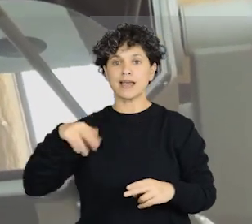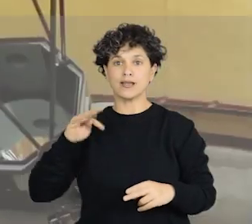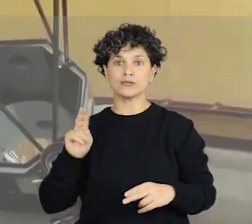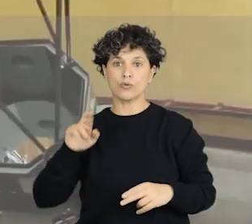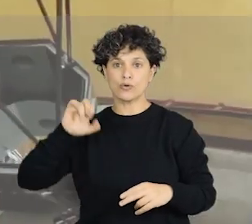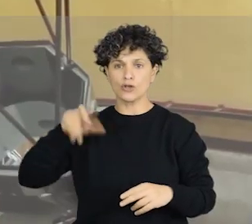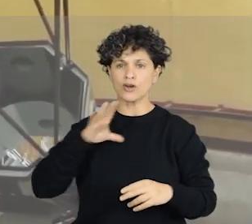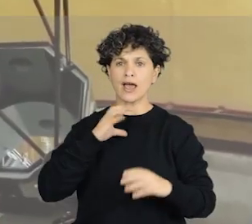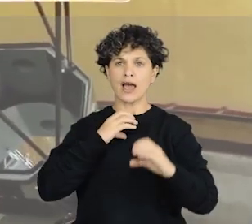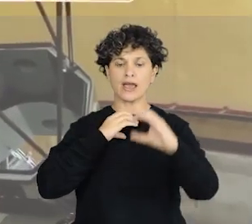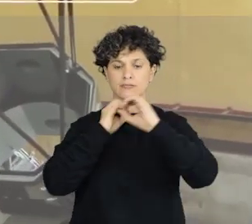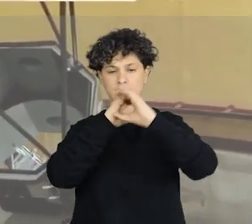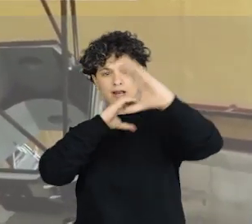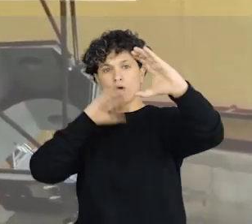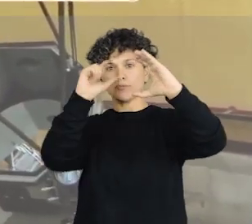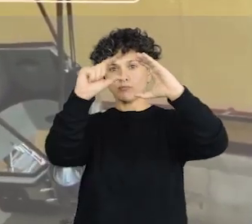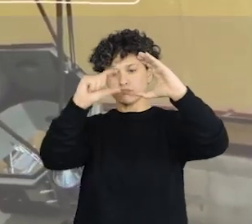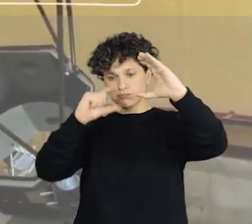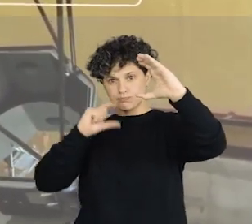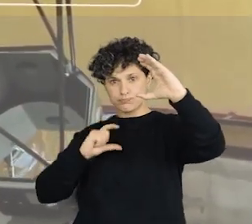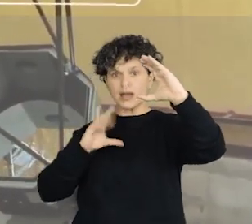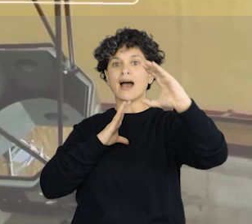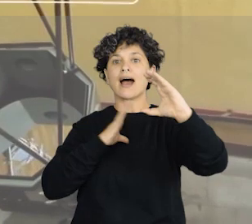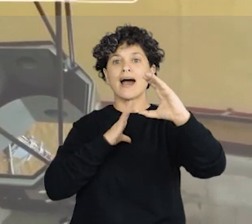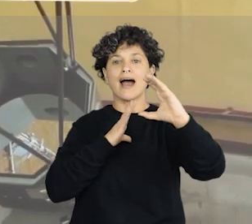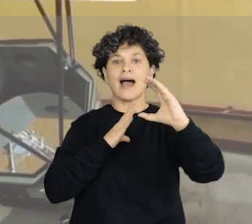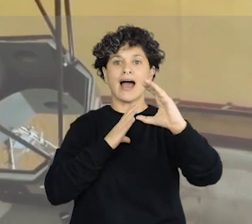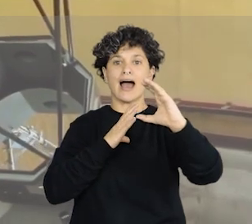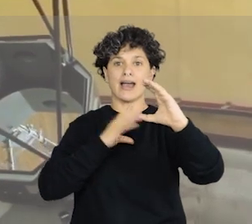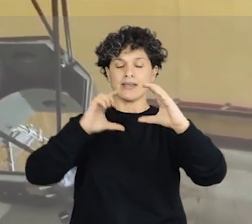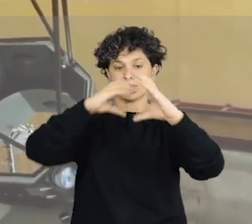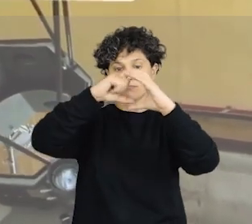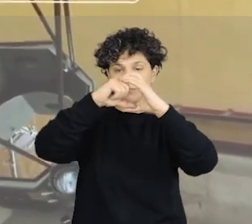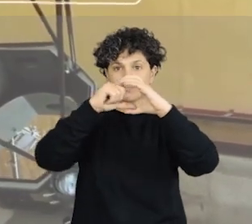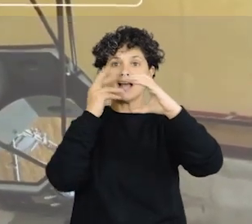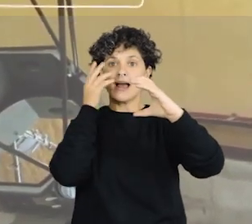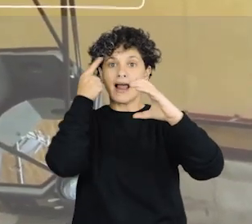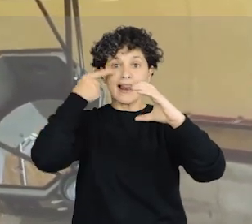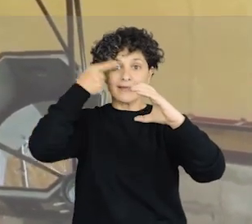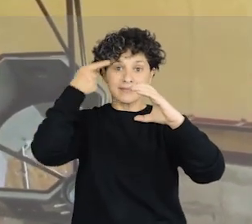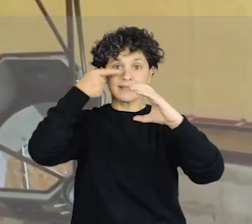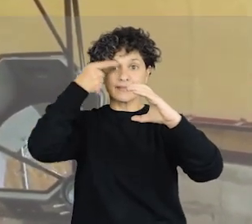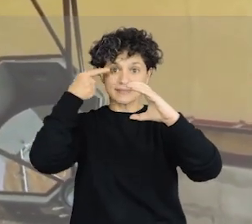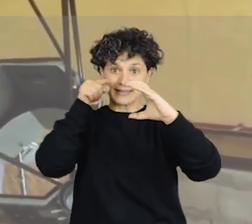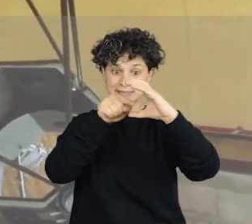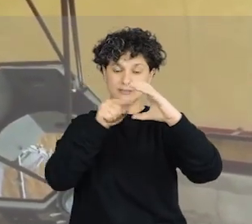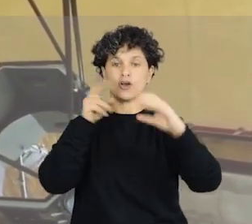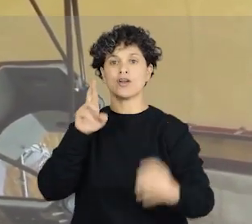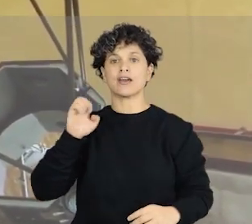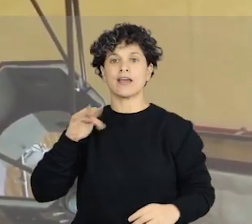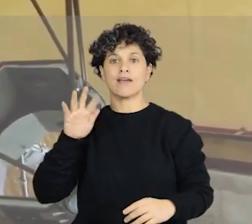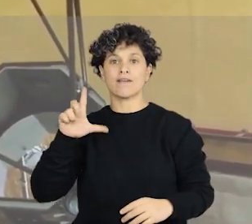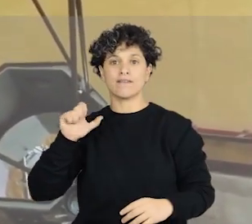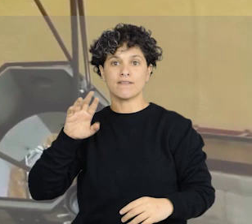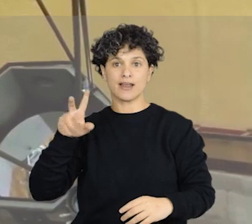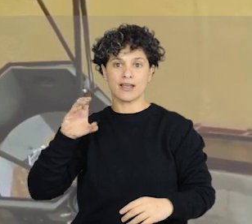reflector. Lo que hace es, no viene y llega la luz, se refleja directamente a foco primario a este detector que tenemos aquí, que es